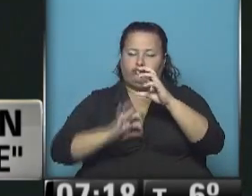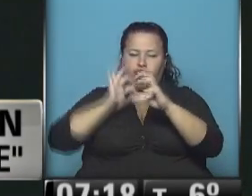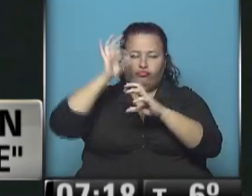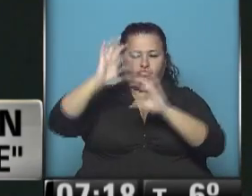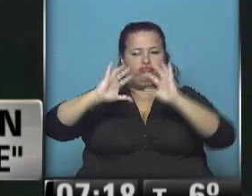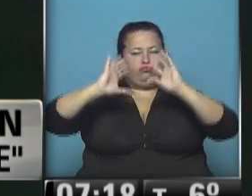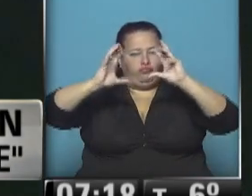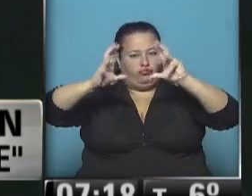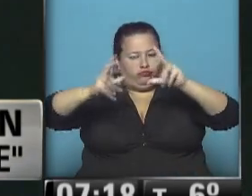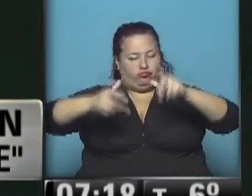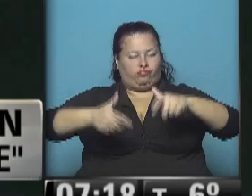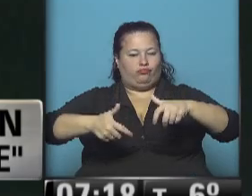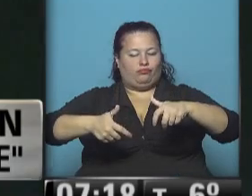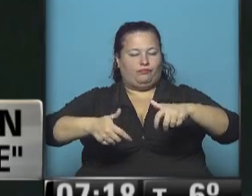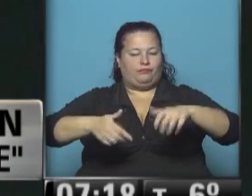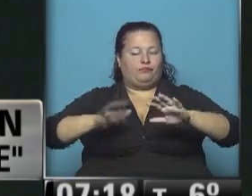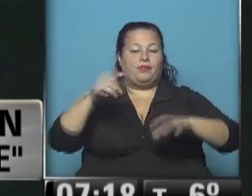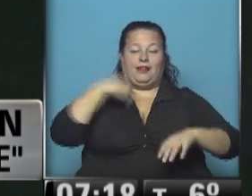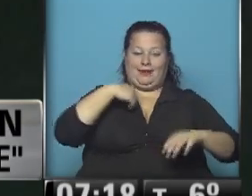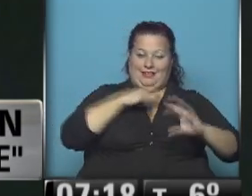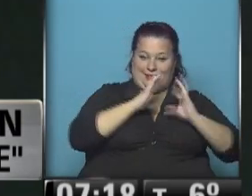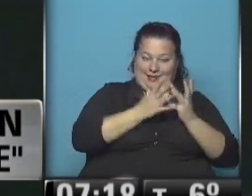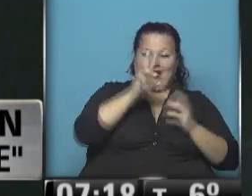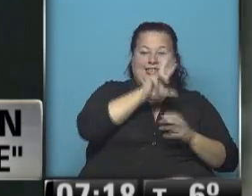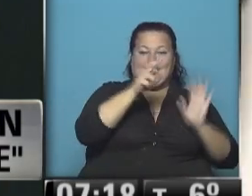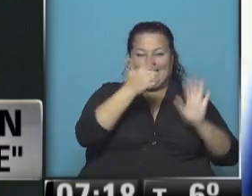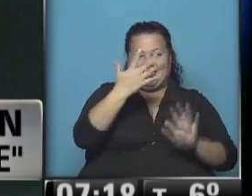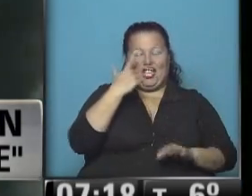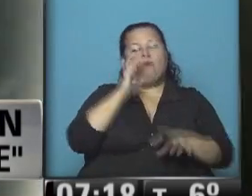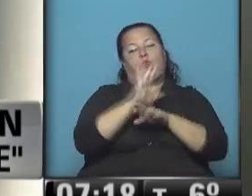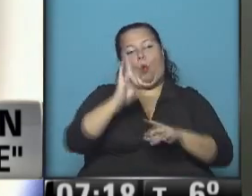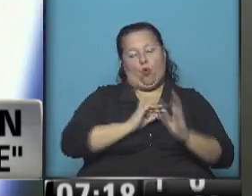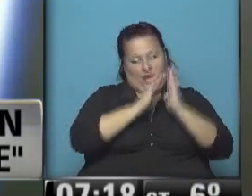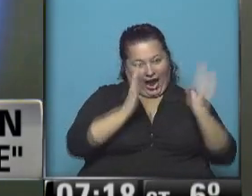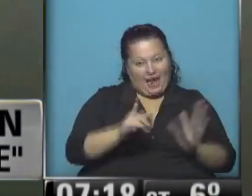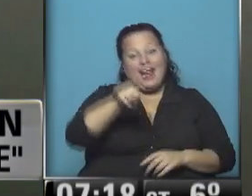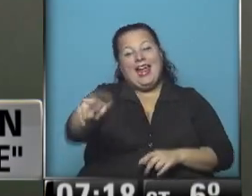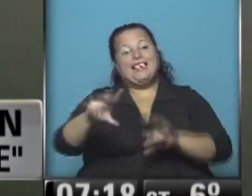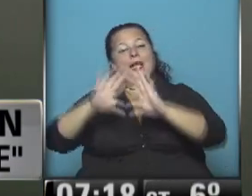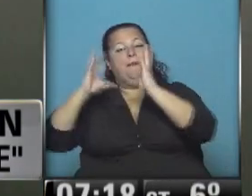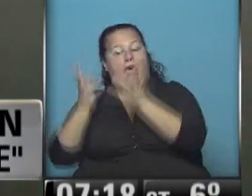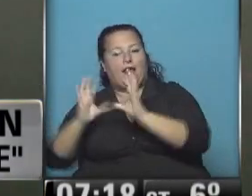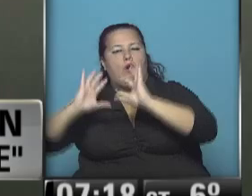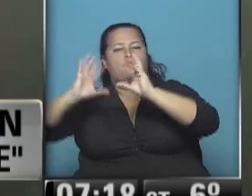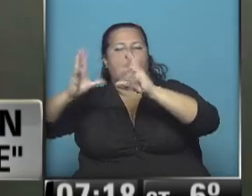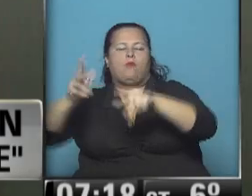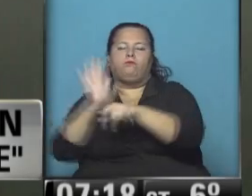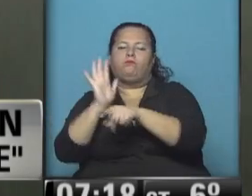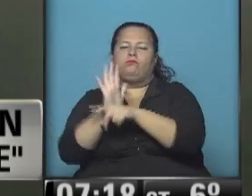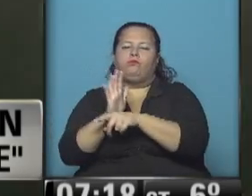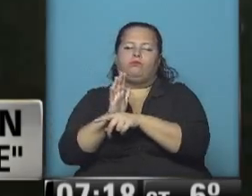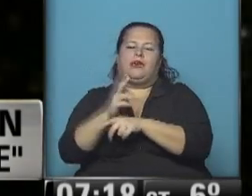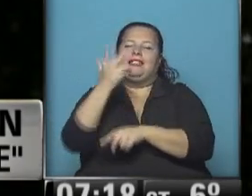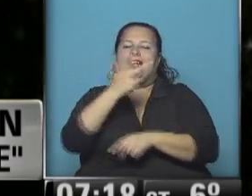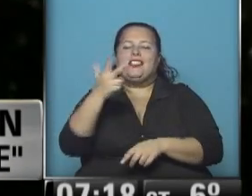vuelta, la de nuestro planeta Tierra es de 365 días, la de este planeta estaría casi en